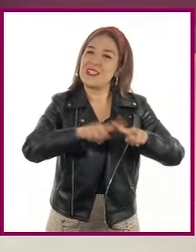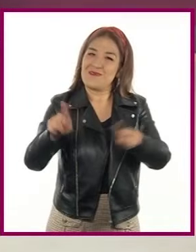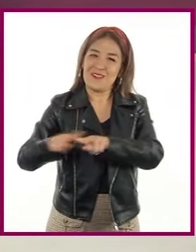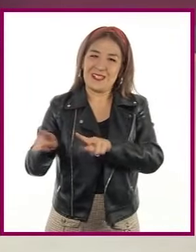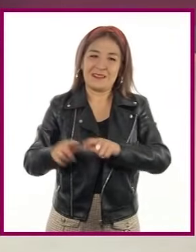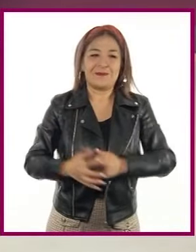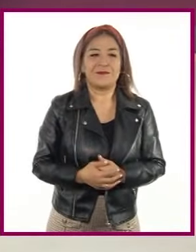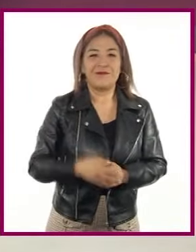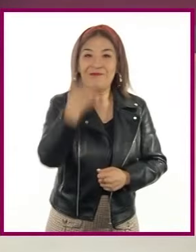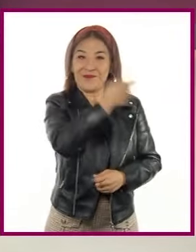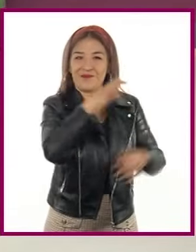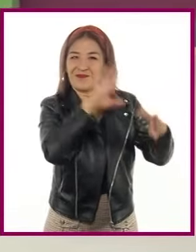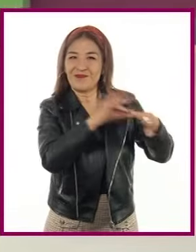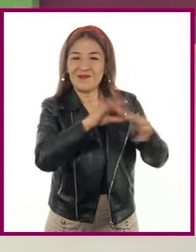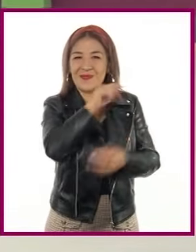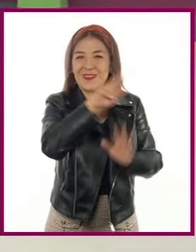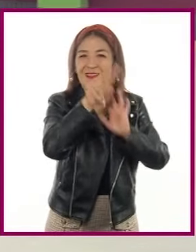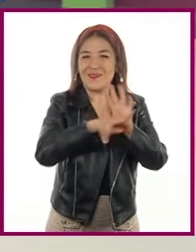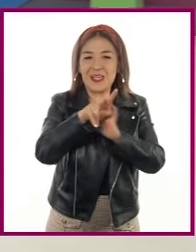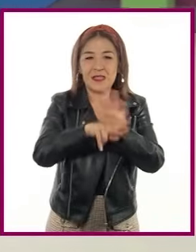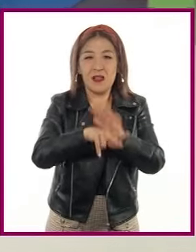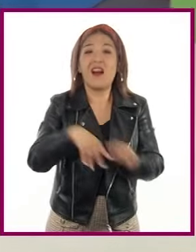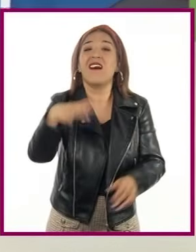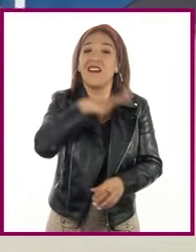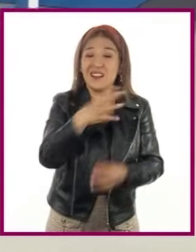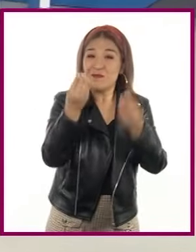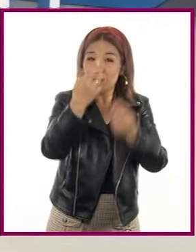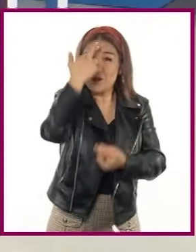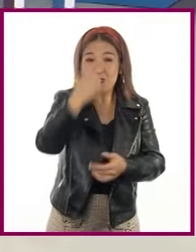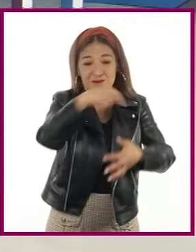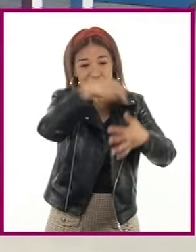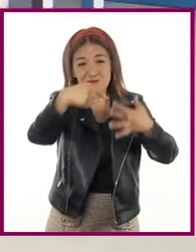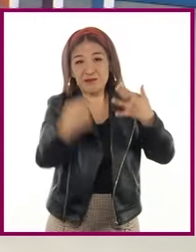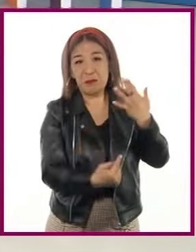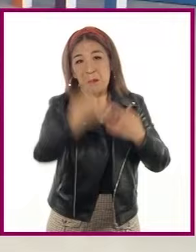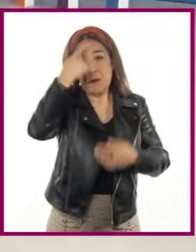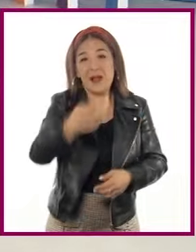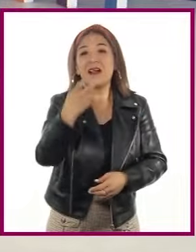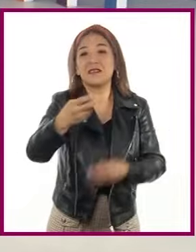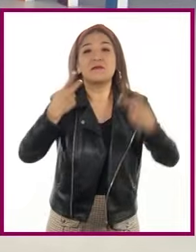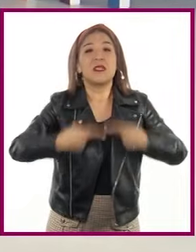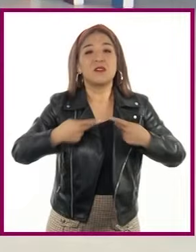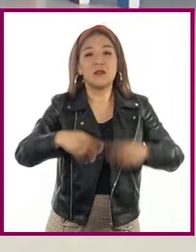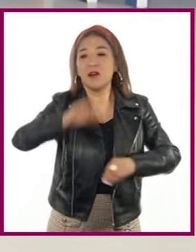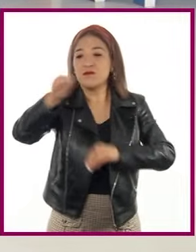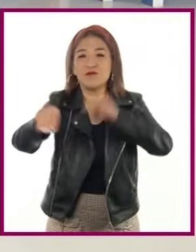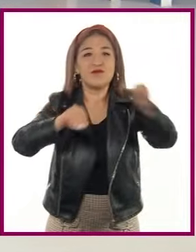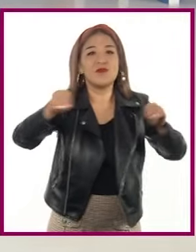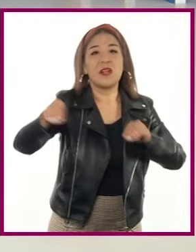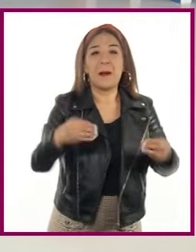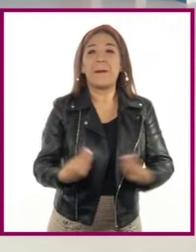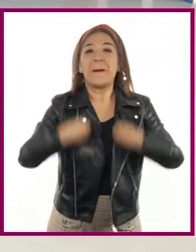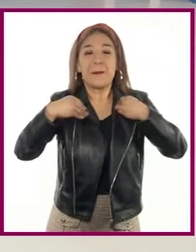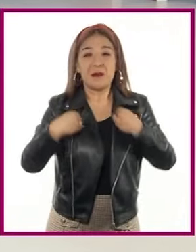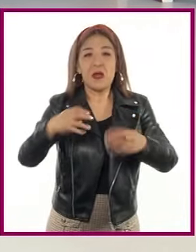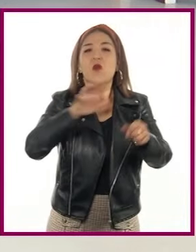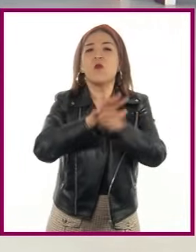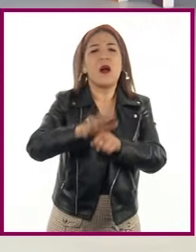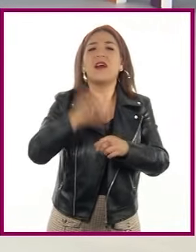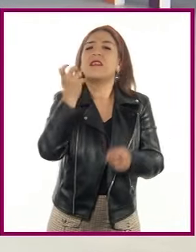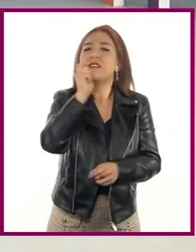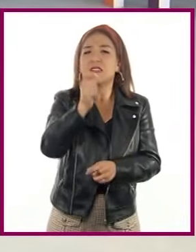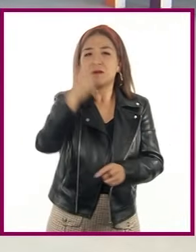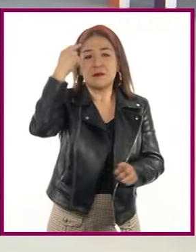Como se mencionó en el video, existen muchos factores que influyen en la distribución de la población. Entre los principales factores